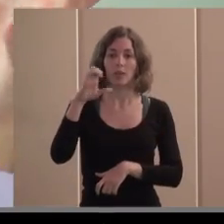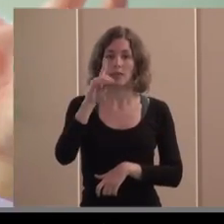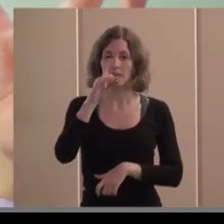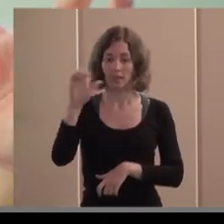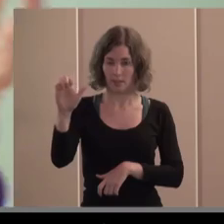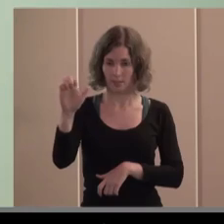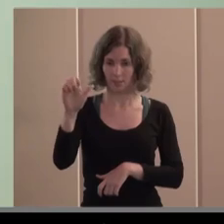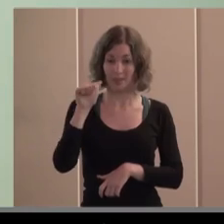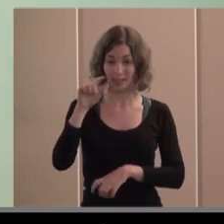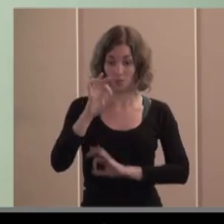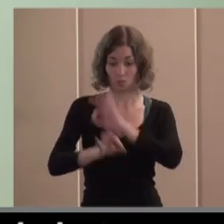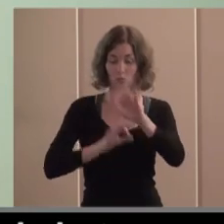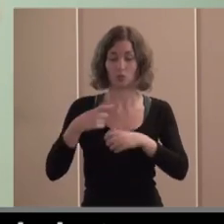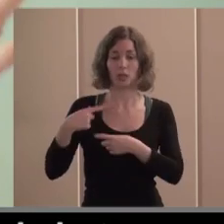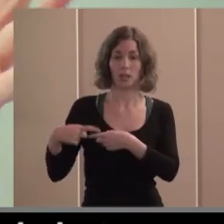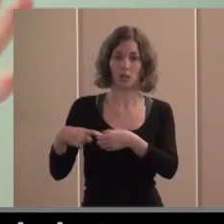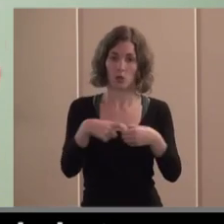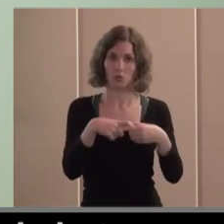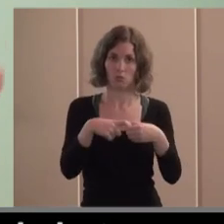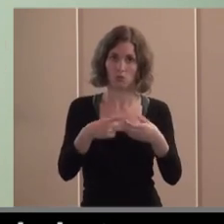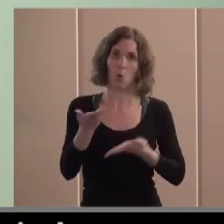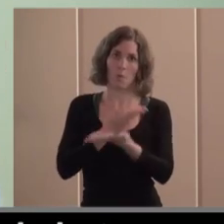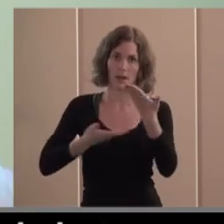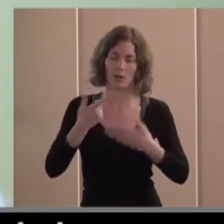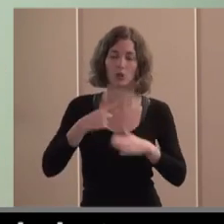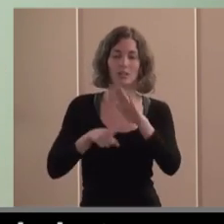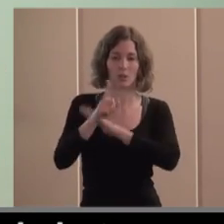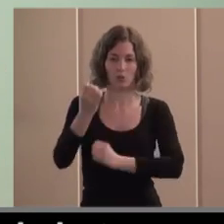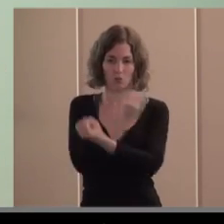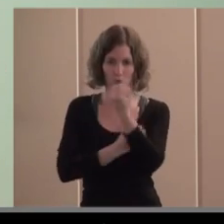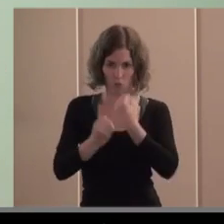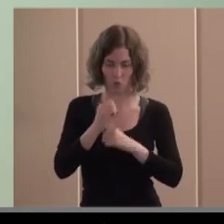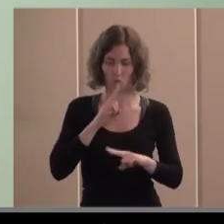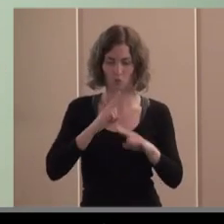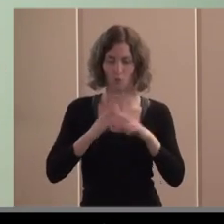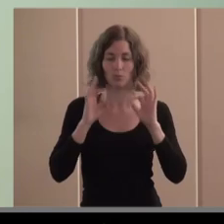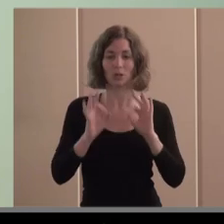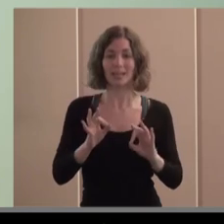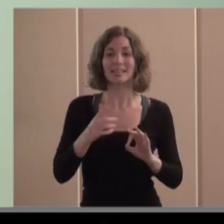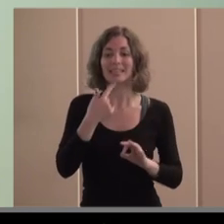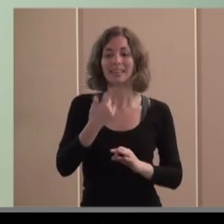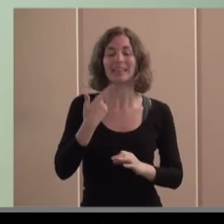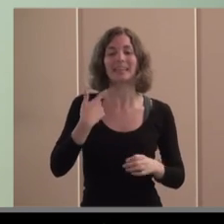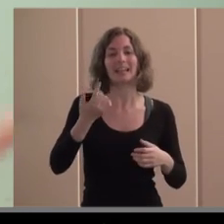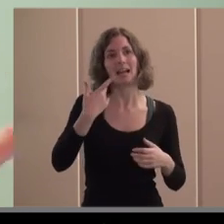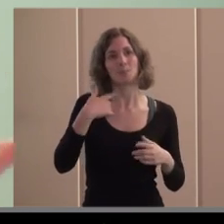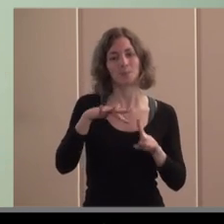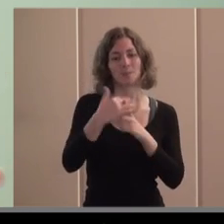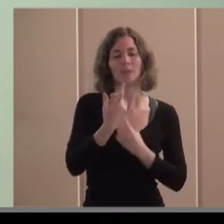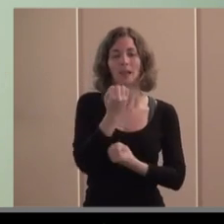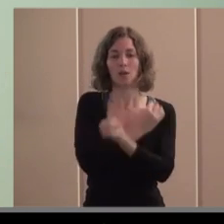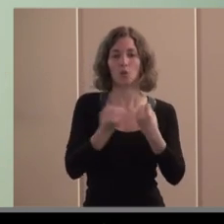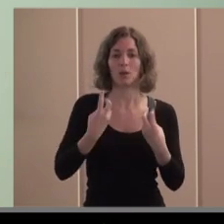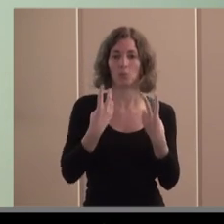organismo del cooperación y desarrollo económico muy importante pues dividía en tres patas la realidad económica lo público lo privado